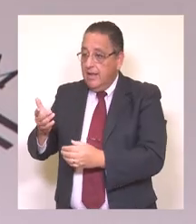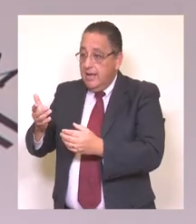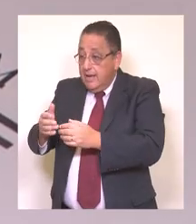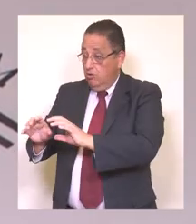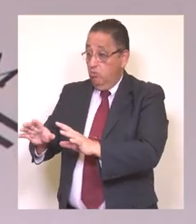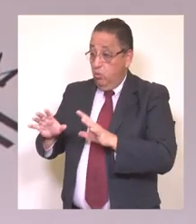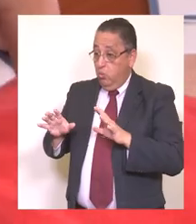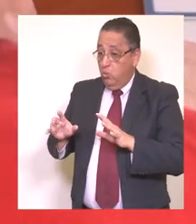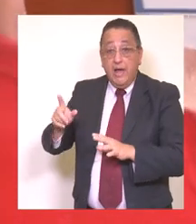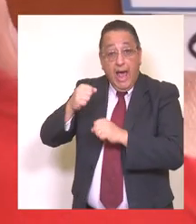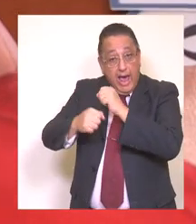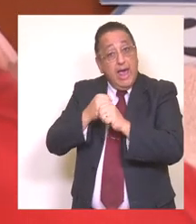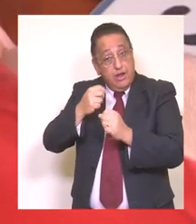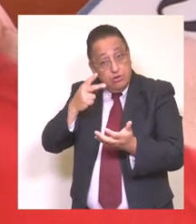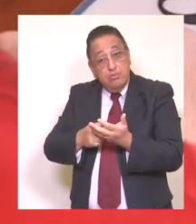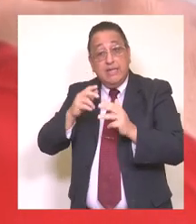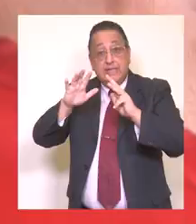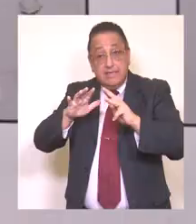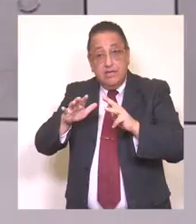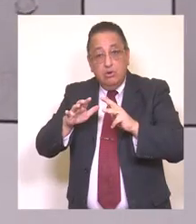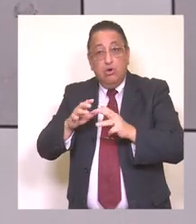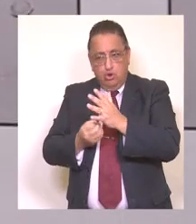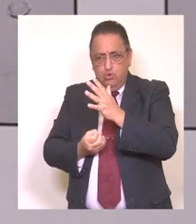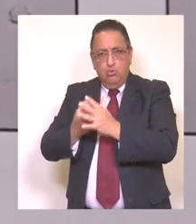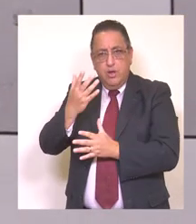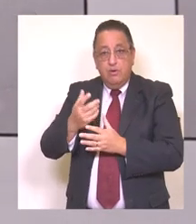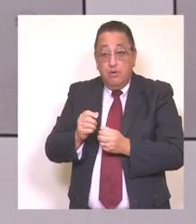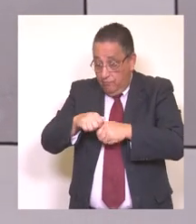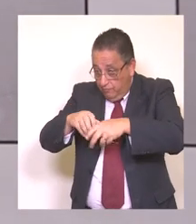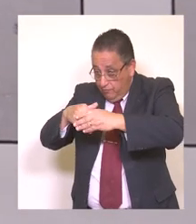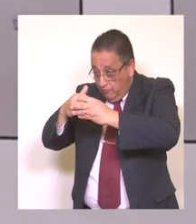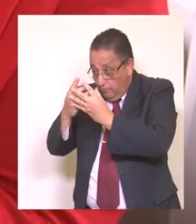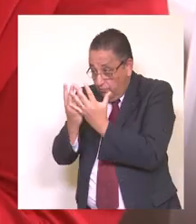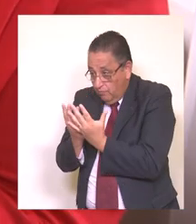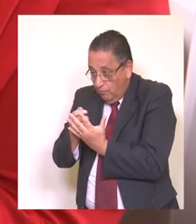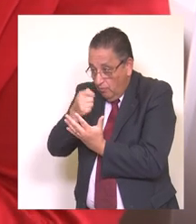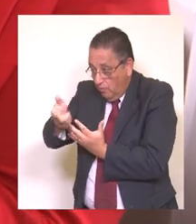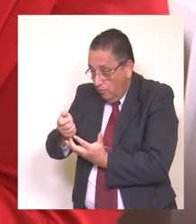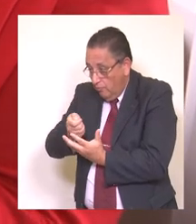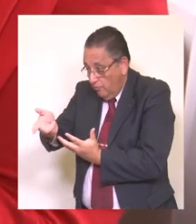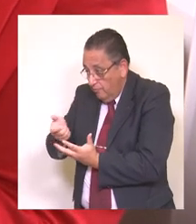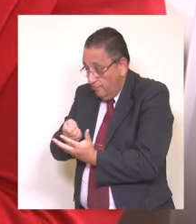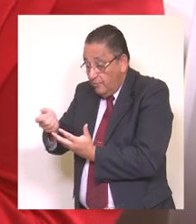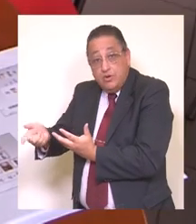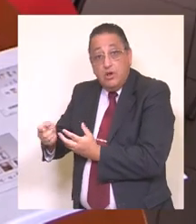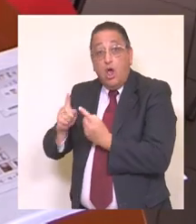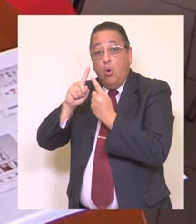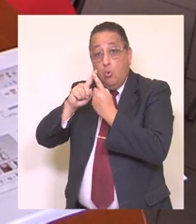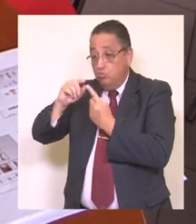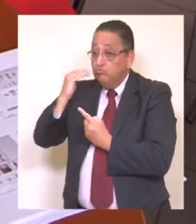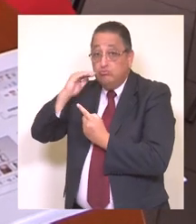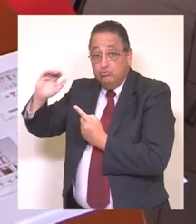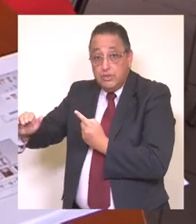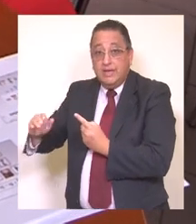con la aplicación de un sistema de cartas de Dragon Ball Z para enseñar a un alumno con síndrome